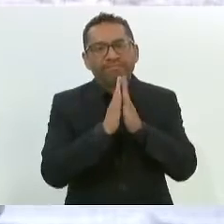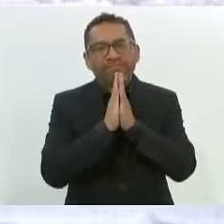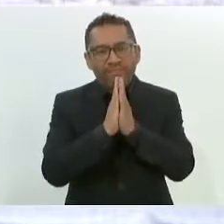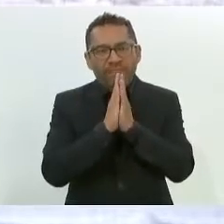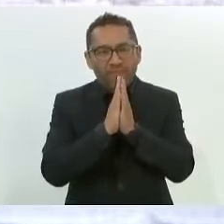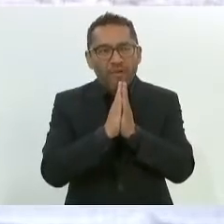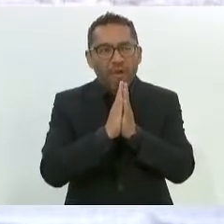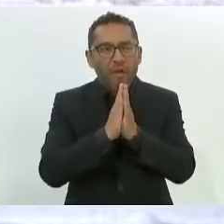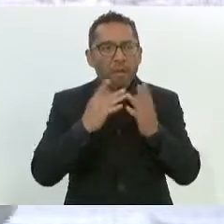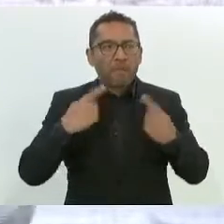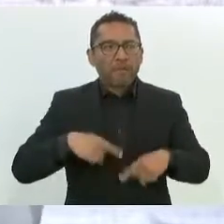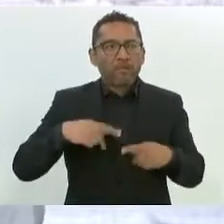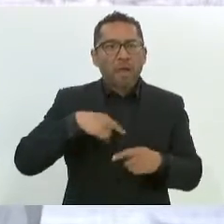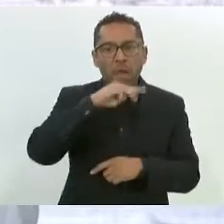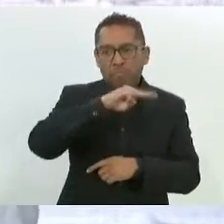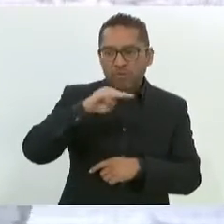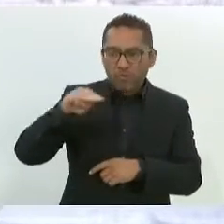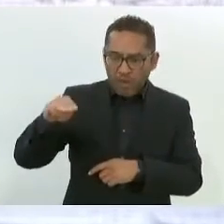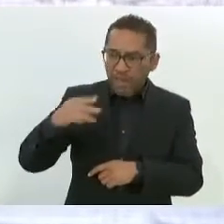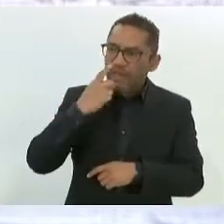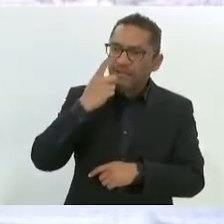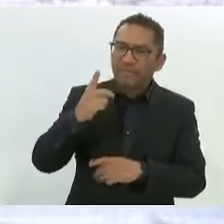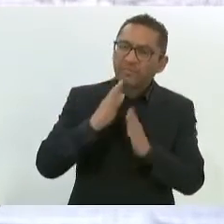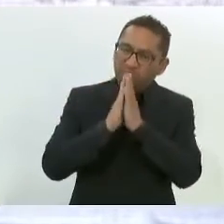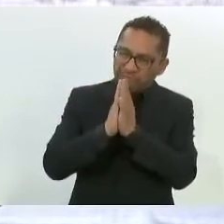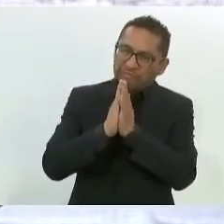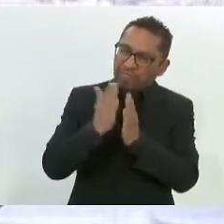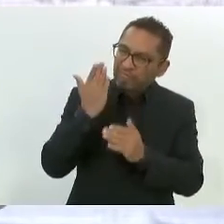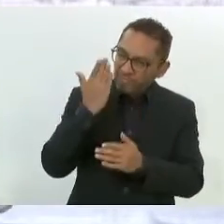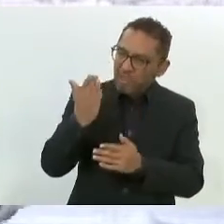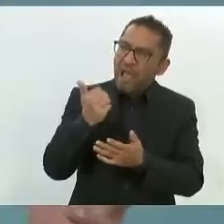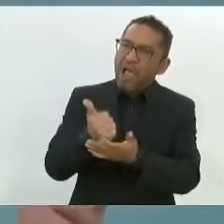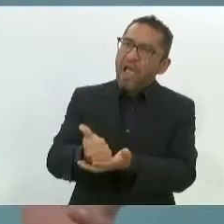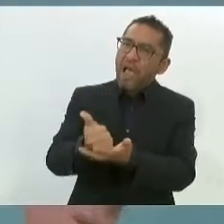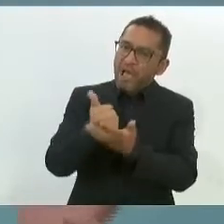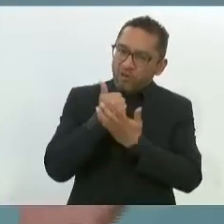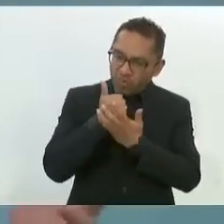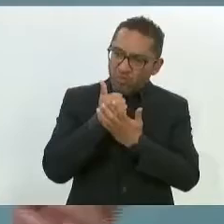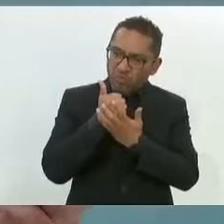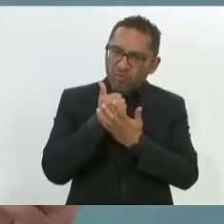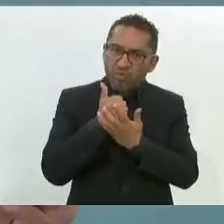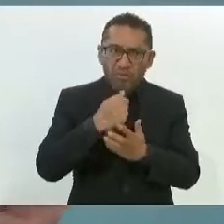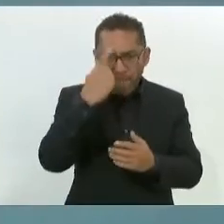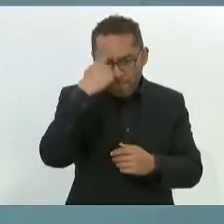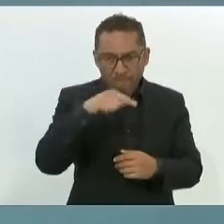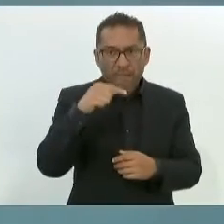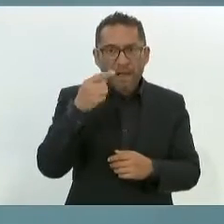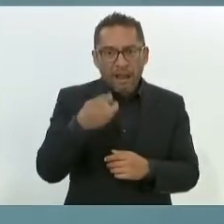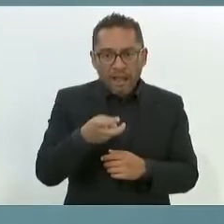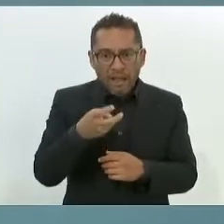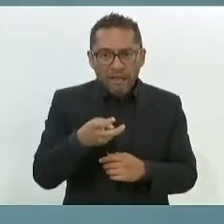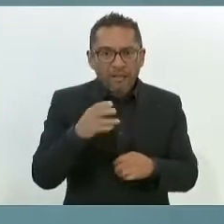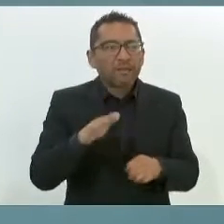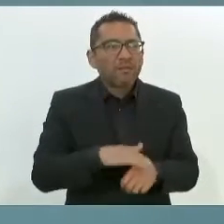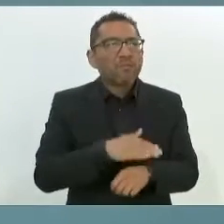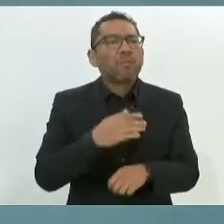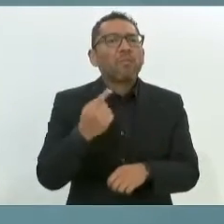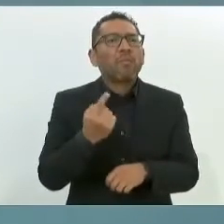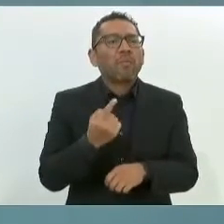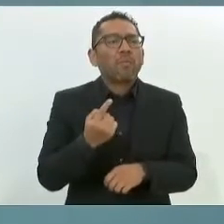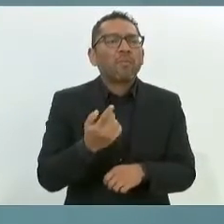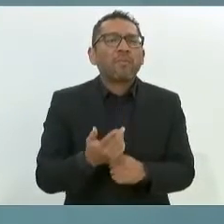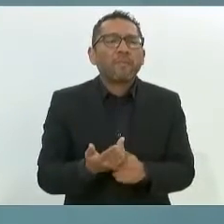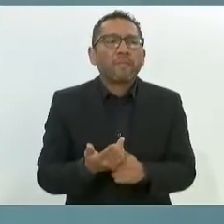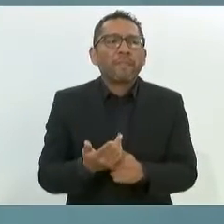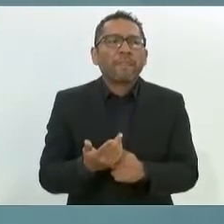nombre de los michoacanos, que nos ayude a mantener a estas personas hasta que salgamos de la crisis, porque ahorita Ferrer nos autorizó